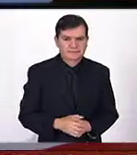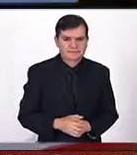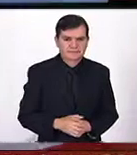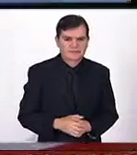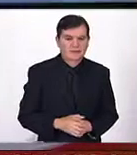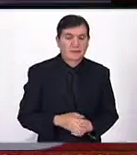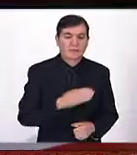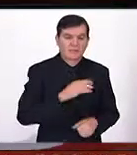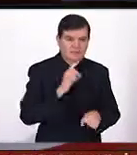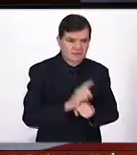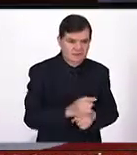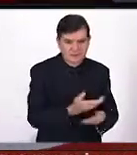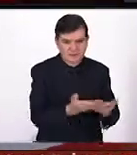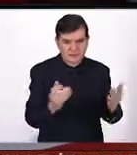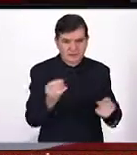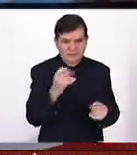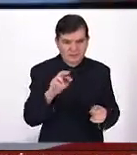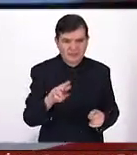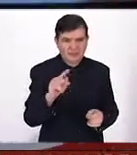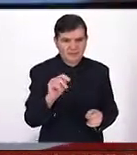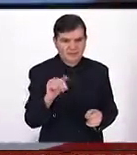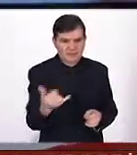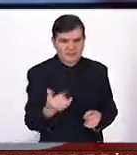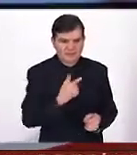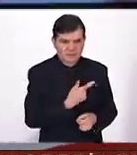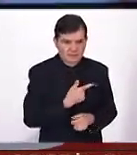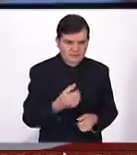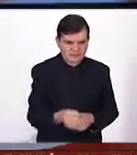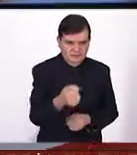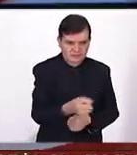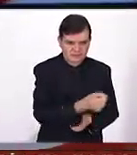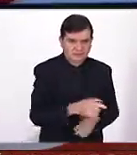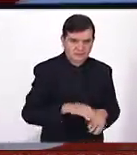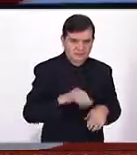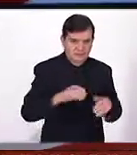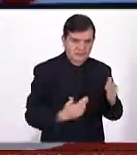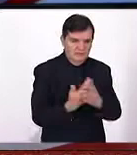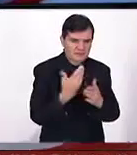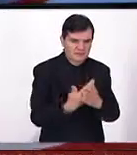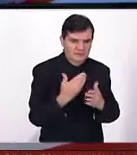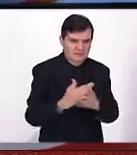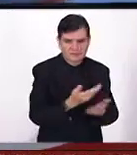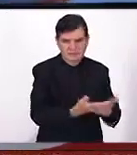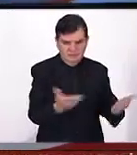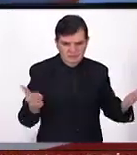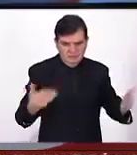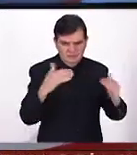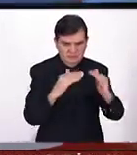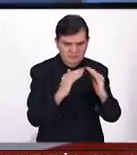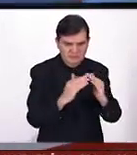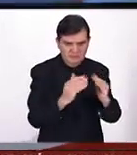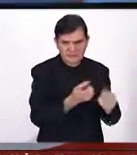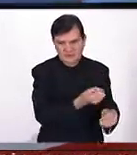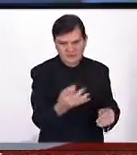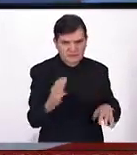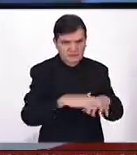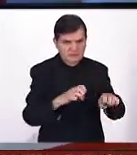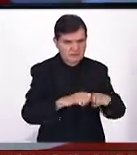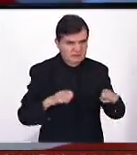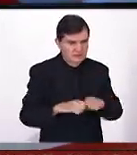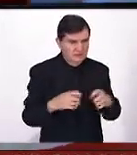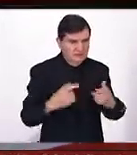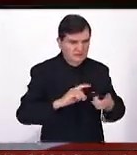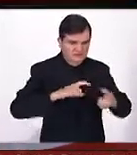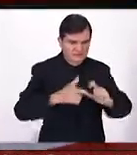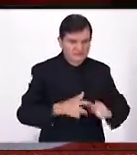Muy buenos días Omar, Patti, me da muchísimo gusto saludarlos en esta mañana a usted en su casa y por supuesto a todo el equipo de México